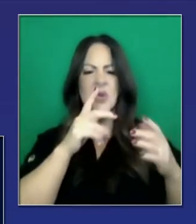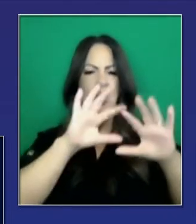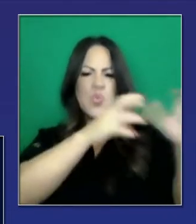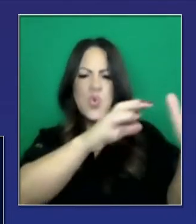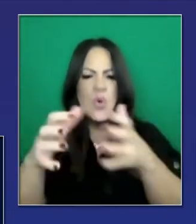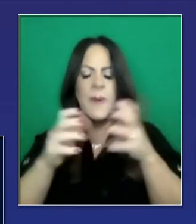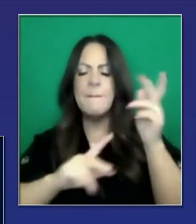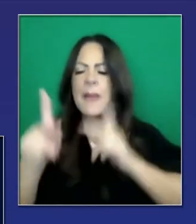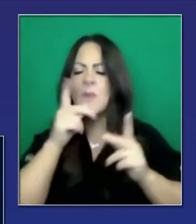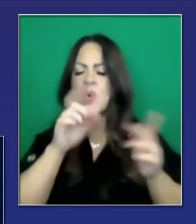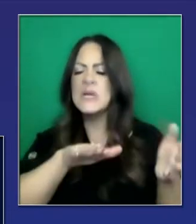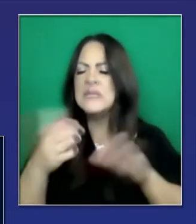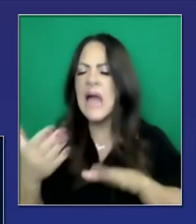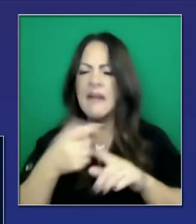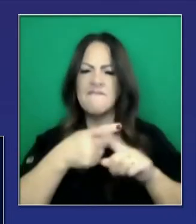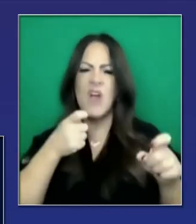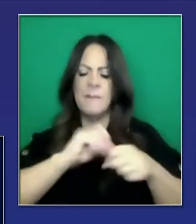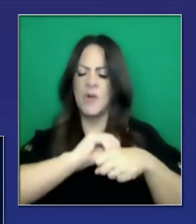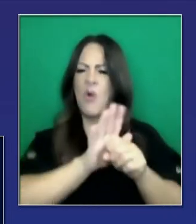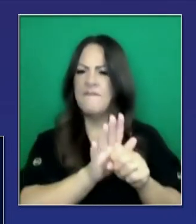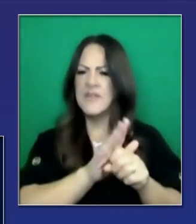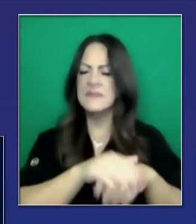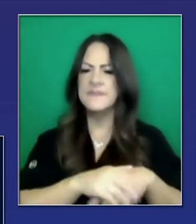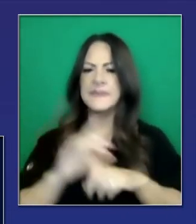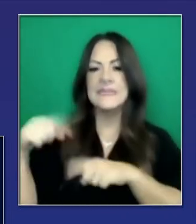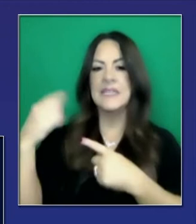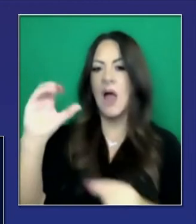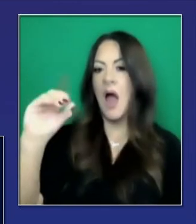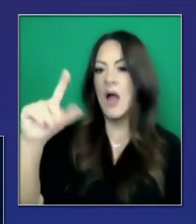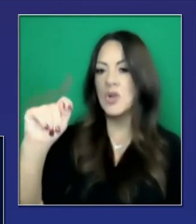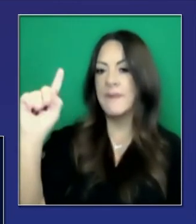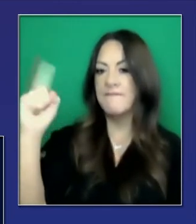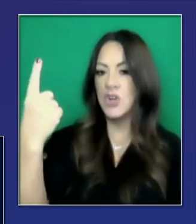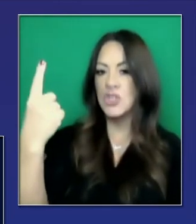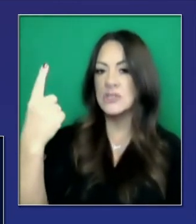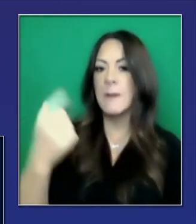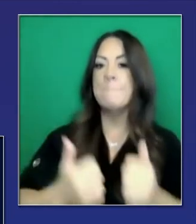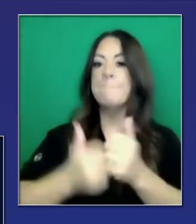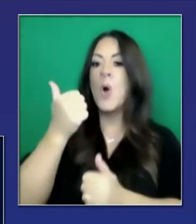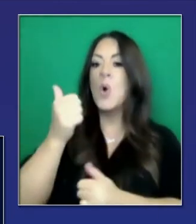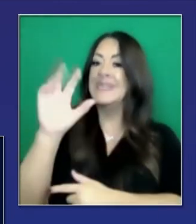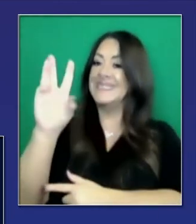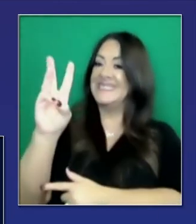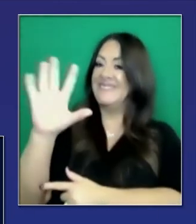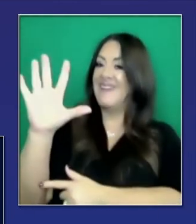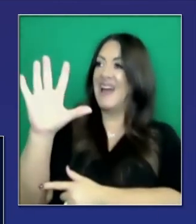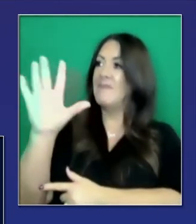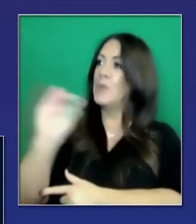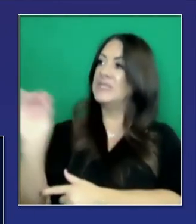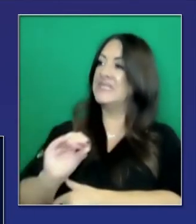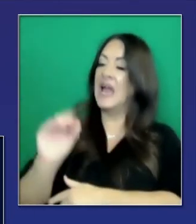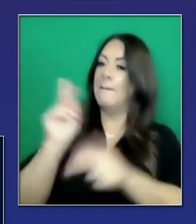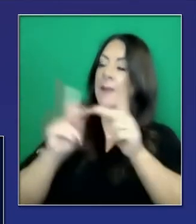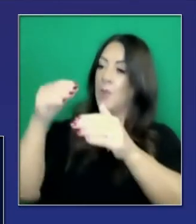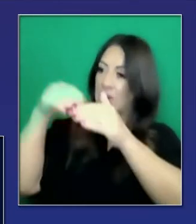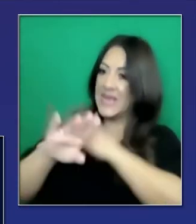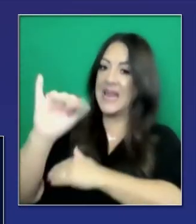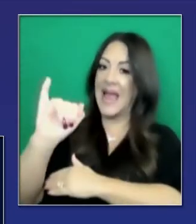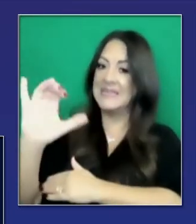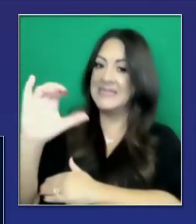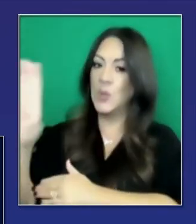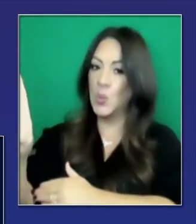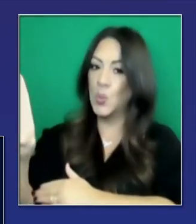en cuanto a la mortalidad. Solamente del octubre primero, desde entonces, 65% de pacientes de cuidado